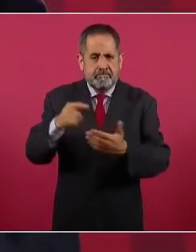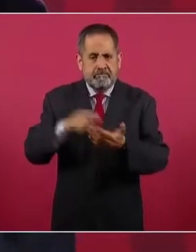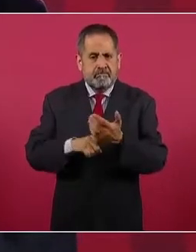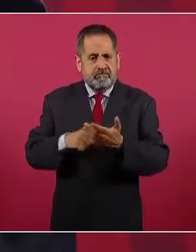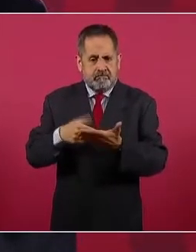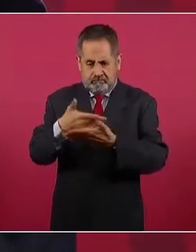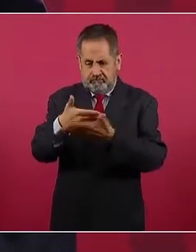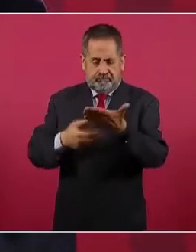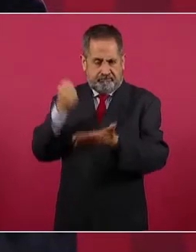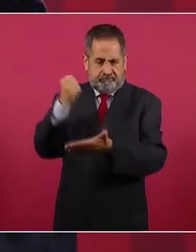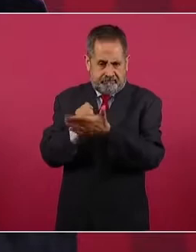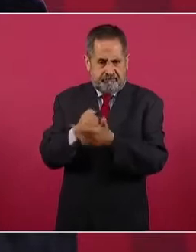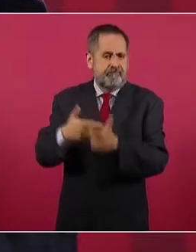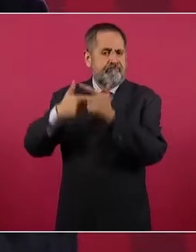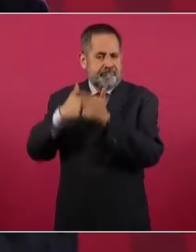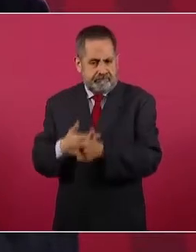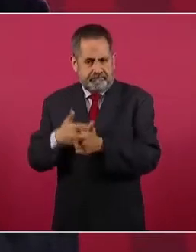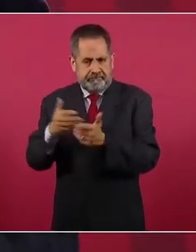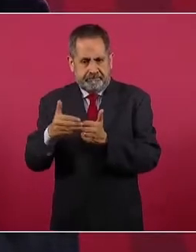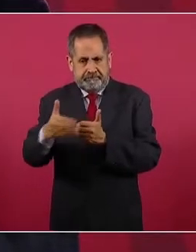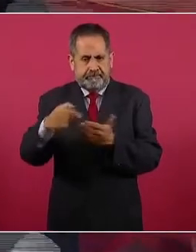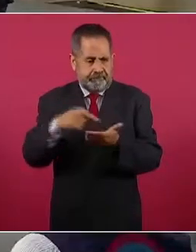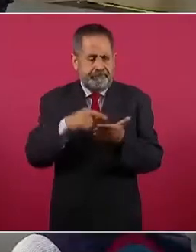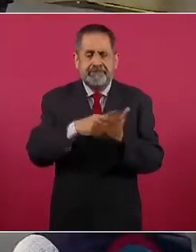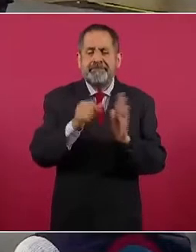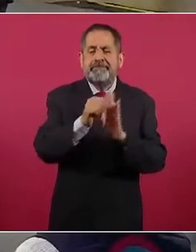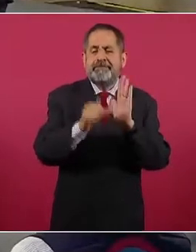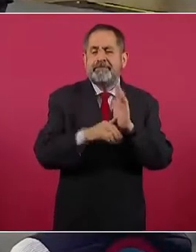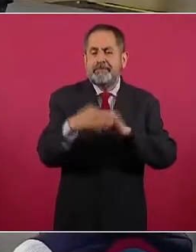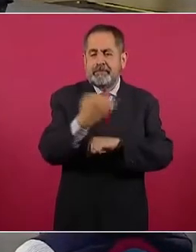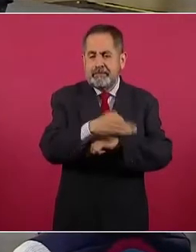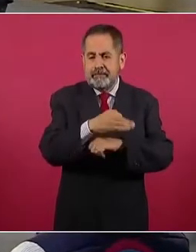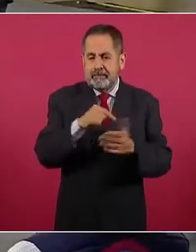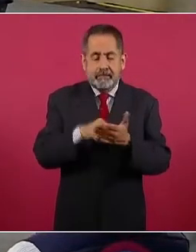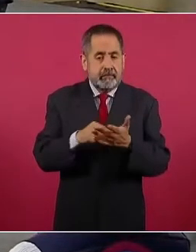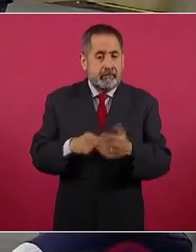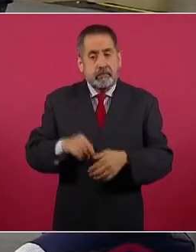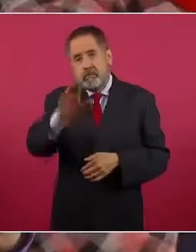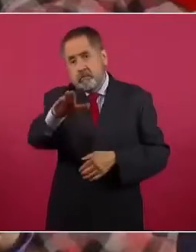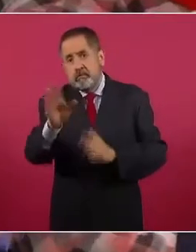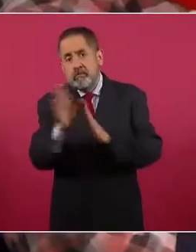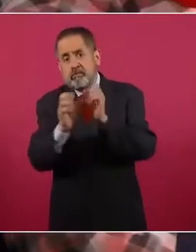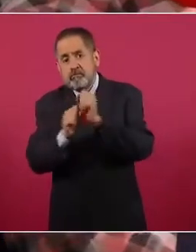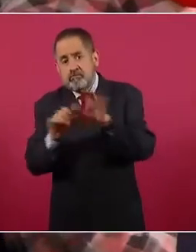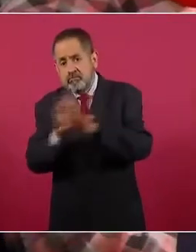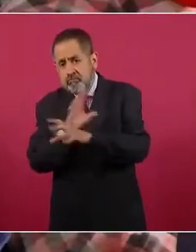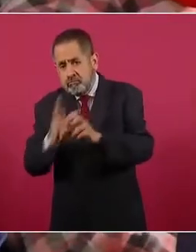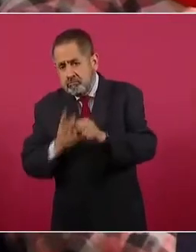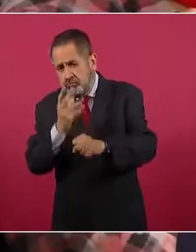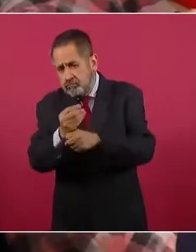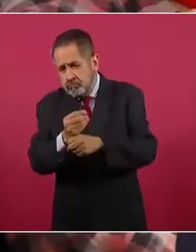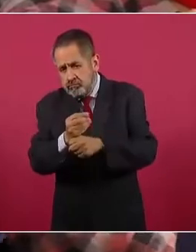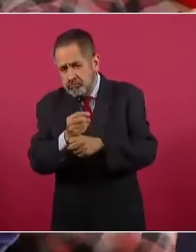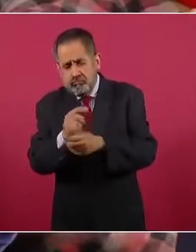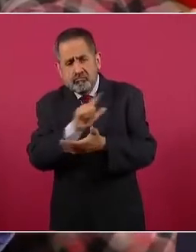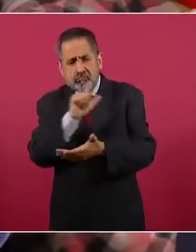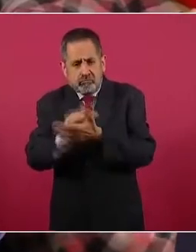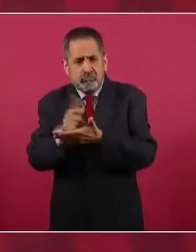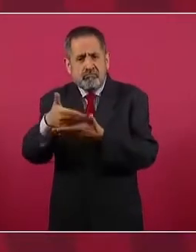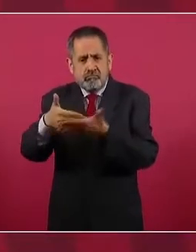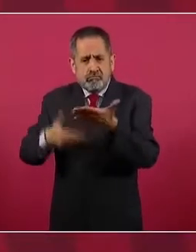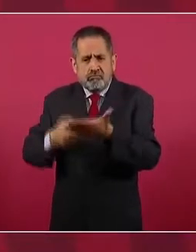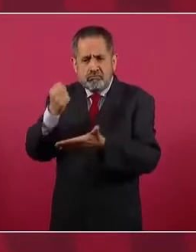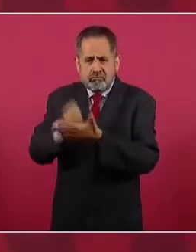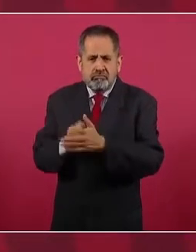mandato, lo que establece el transitorio. ¿Con una reforma constitucional, una reforma legal o un decreto?